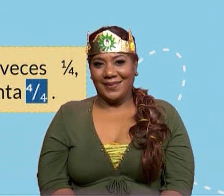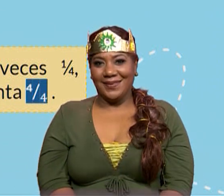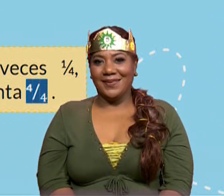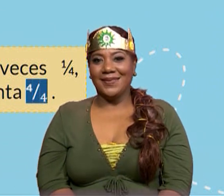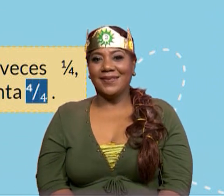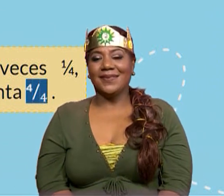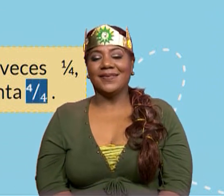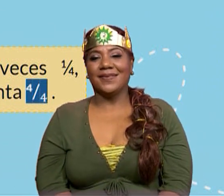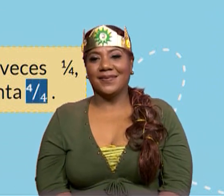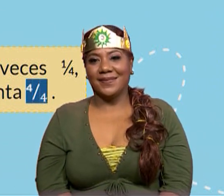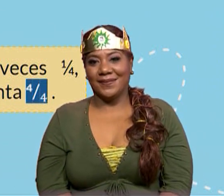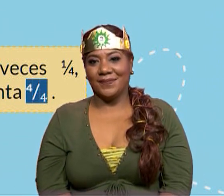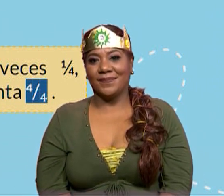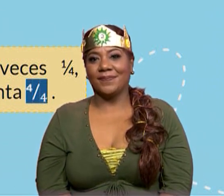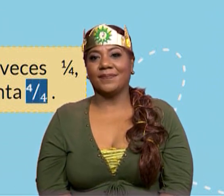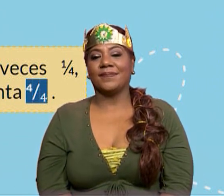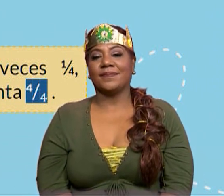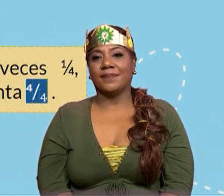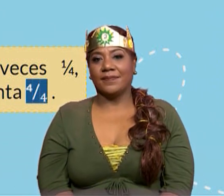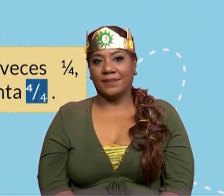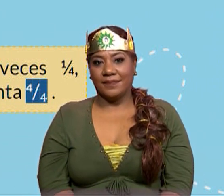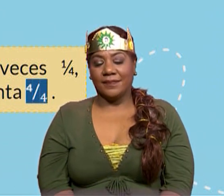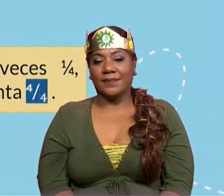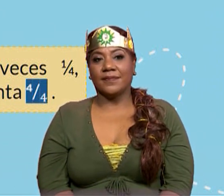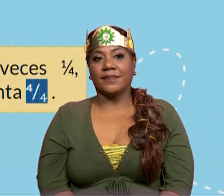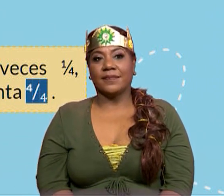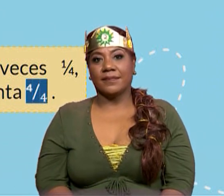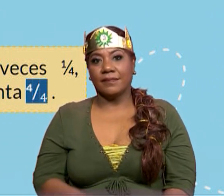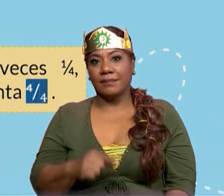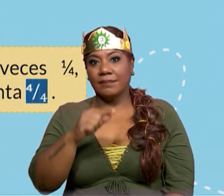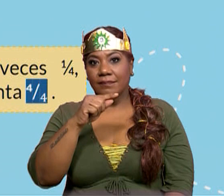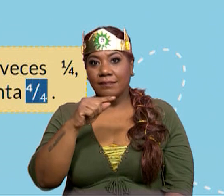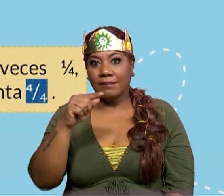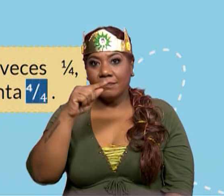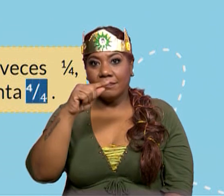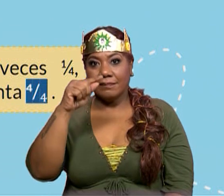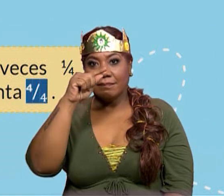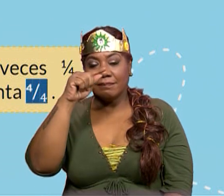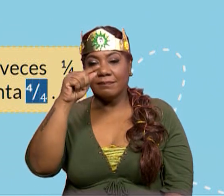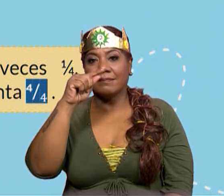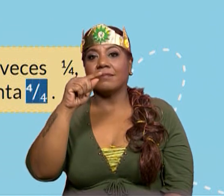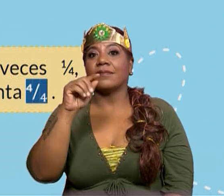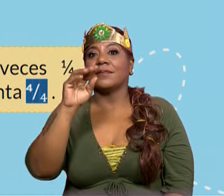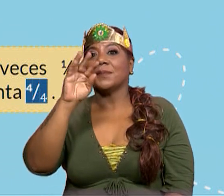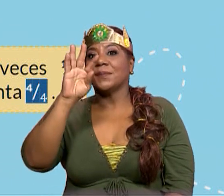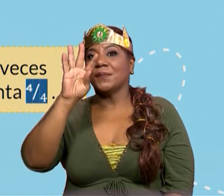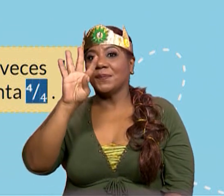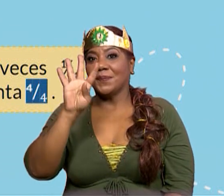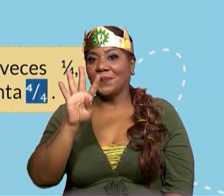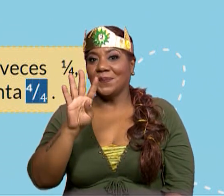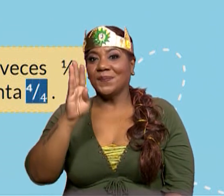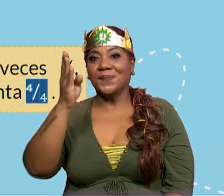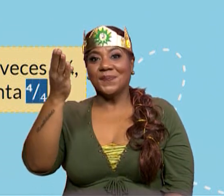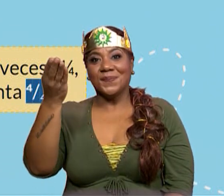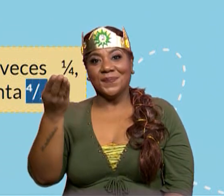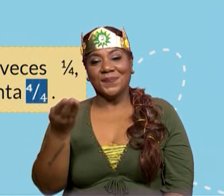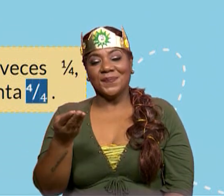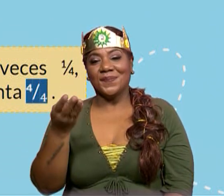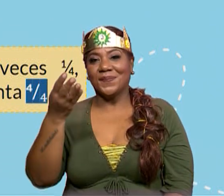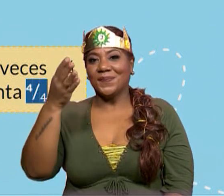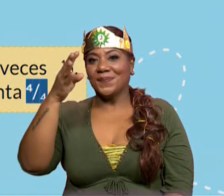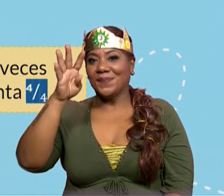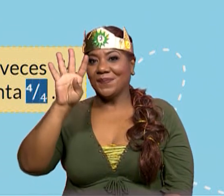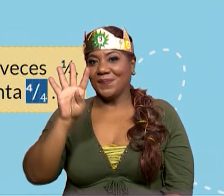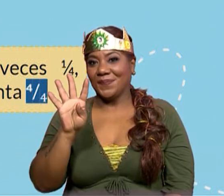Vamos a ver la fracción para la segunda plantita. Hay cuatro veces un cuarto. Entonces, la altura de la planta es